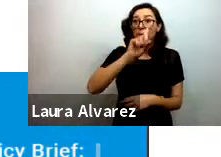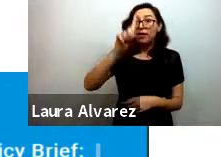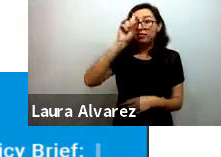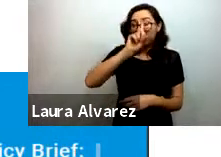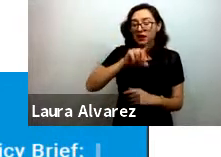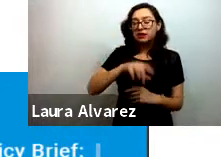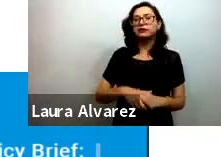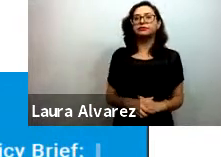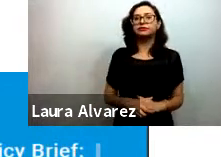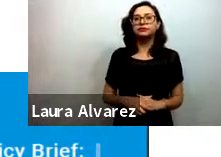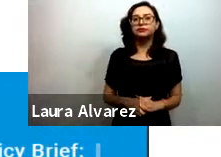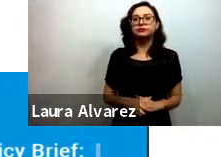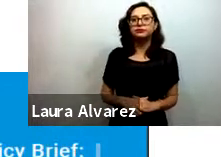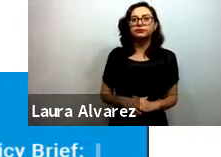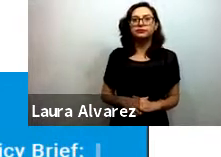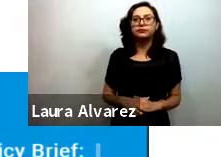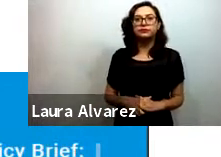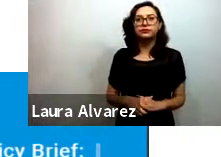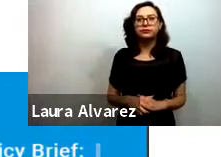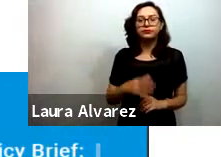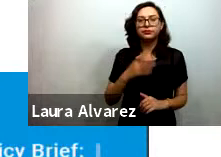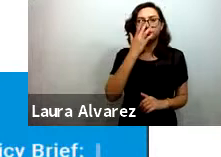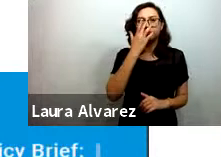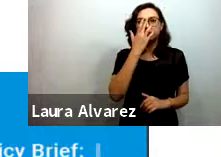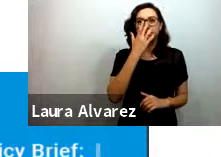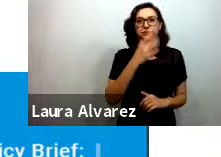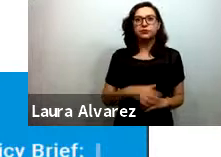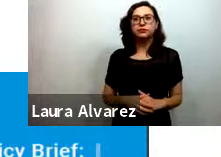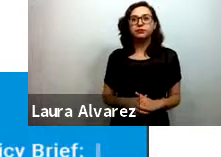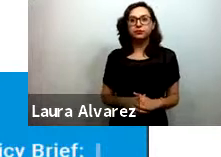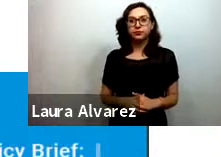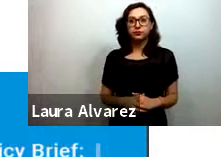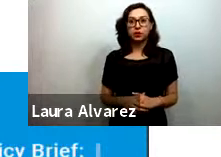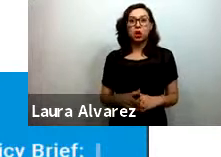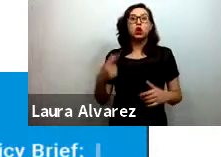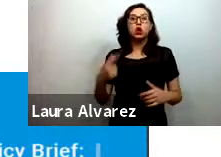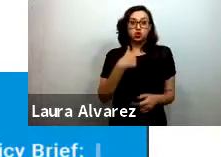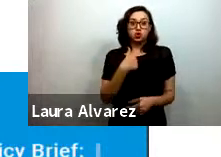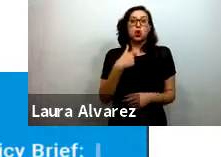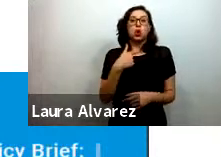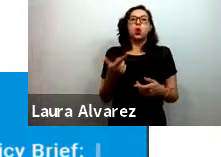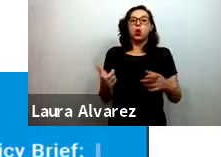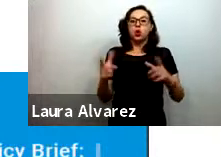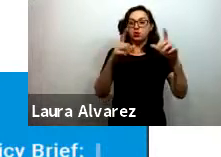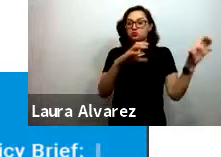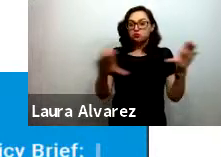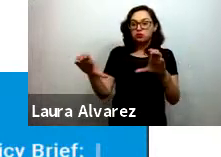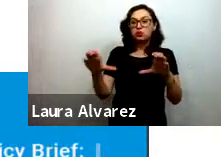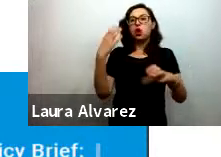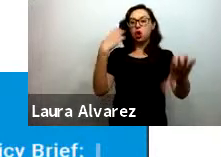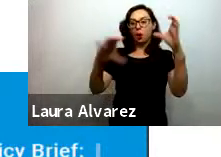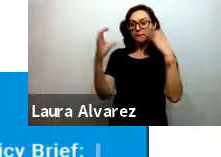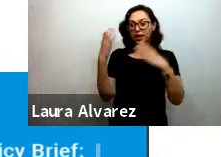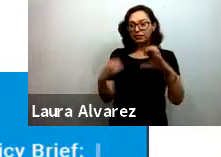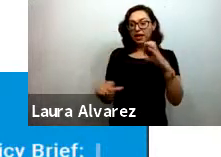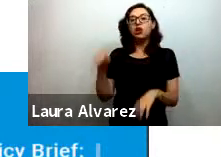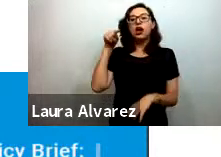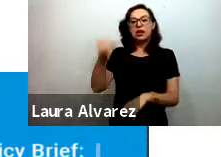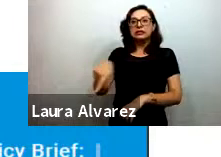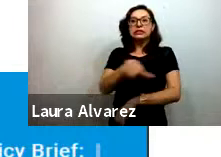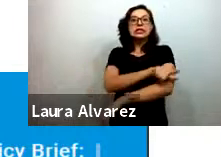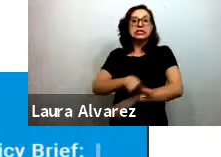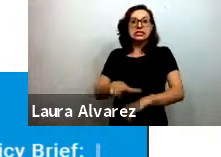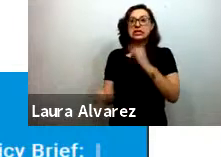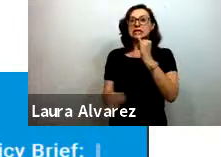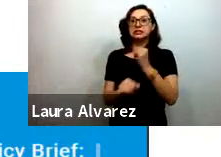Aquí está, y voy a ir colocando los links a estos documentos en el chat, y por supuesto, me